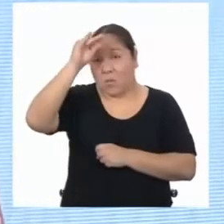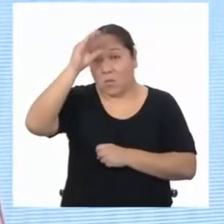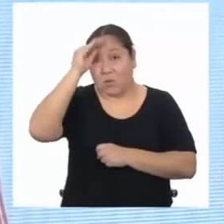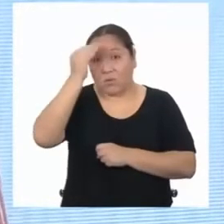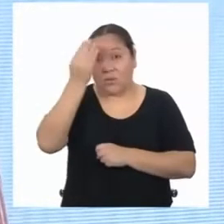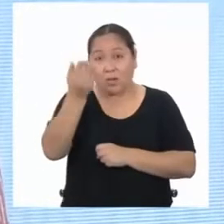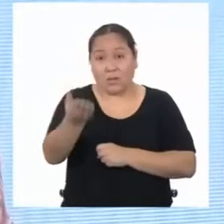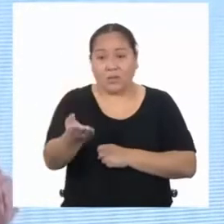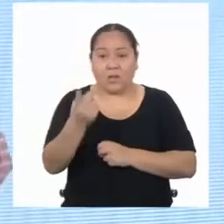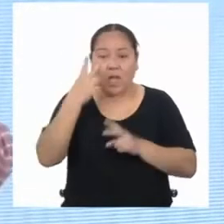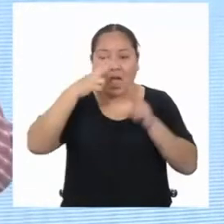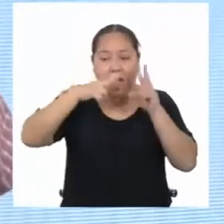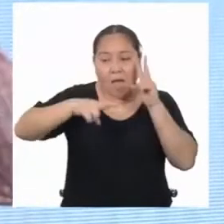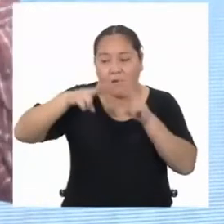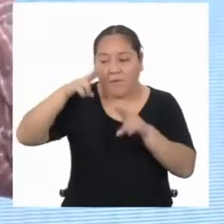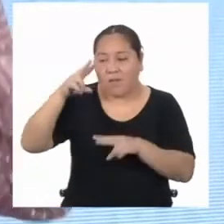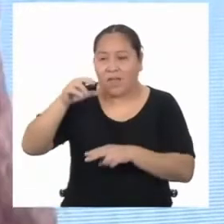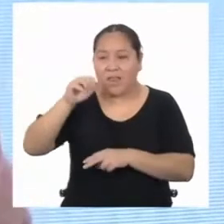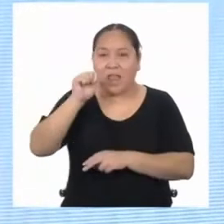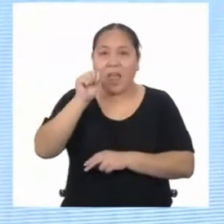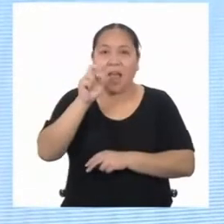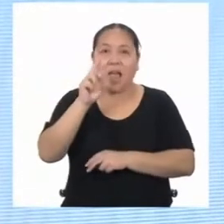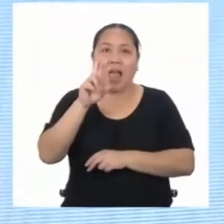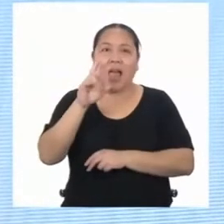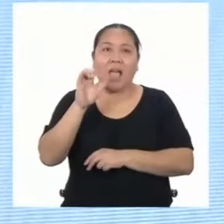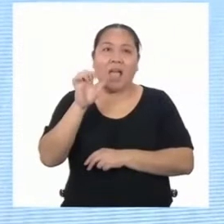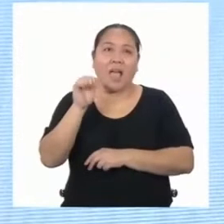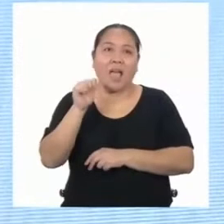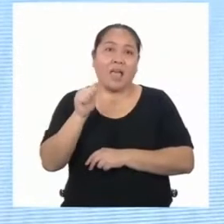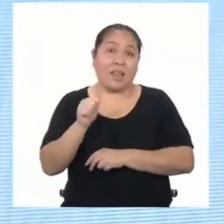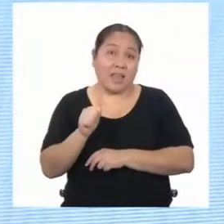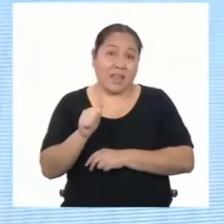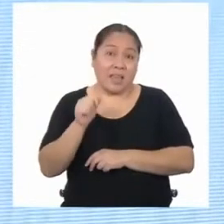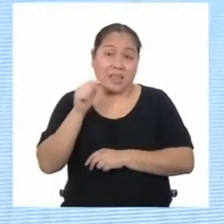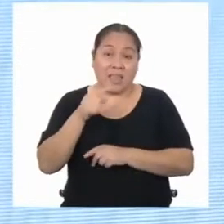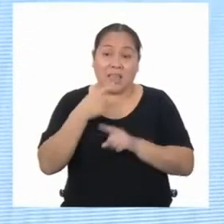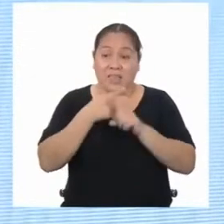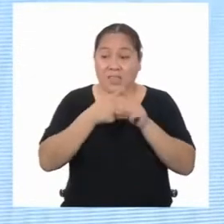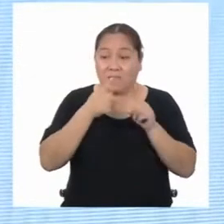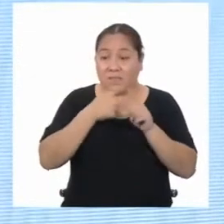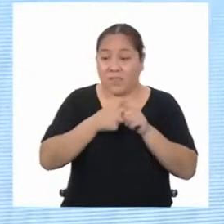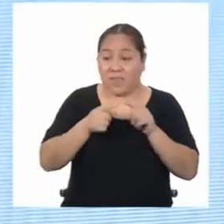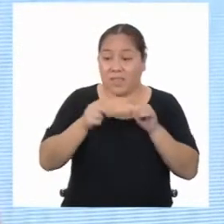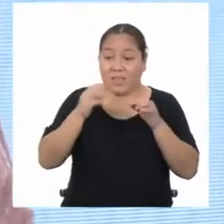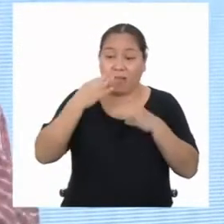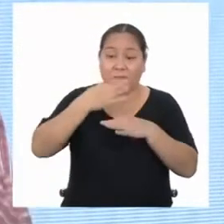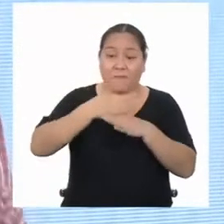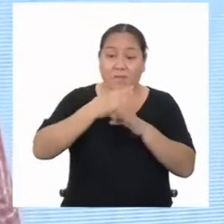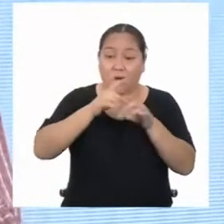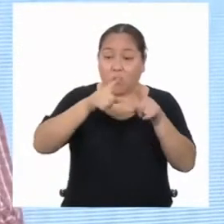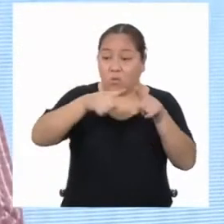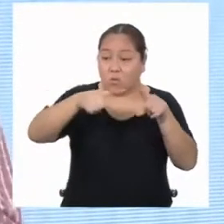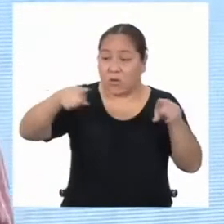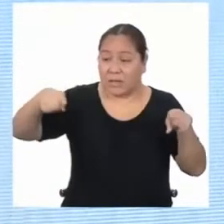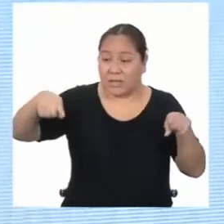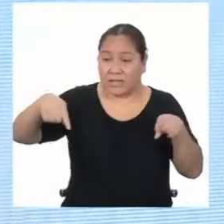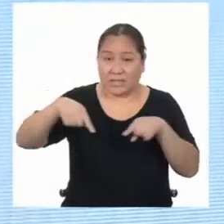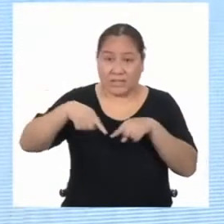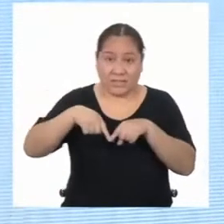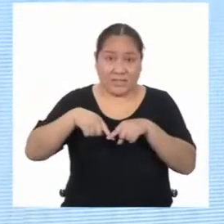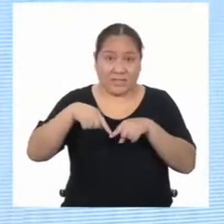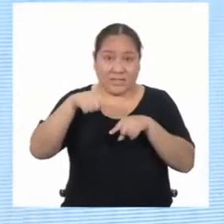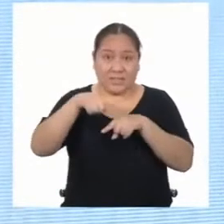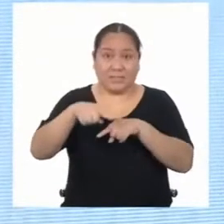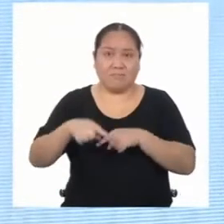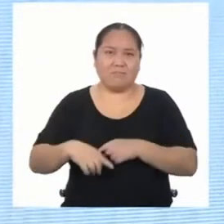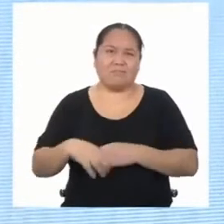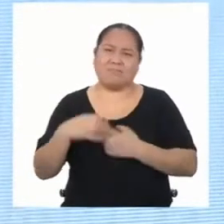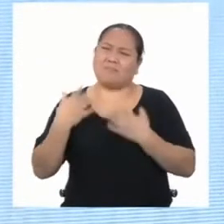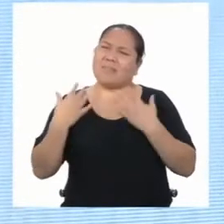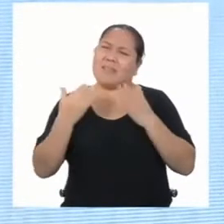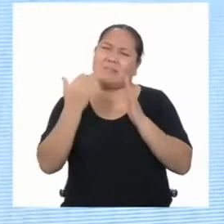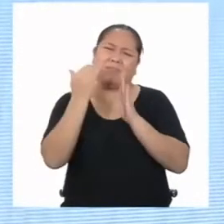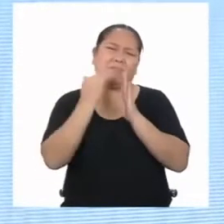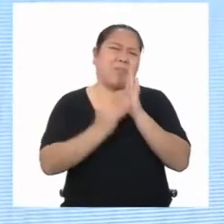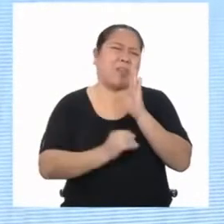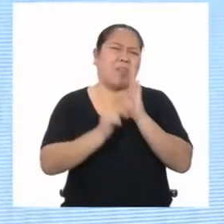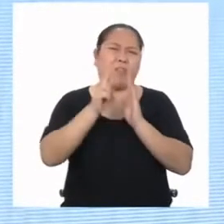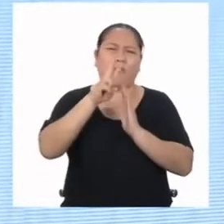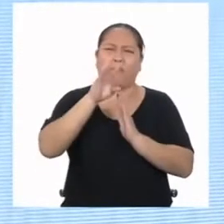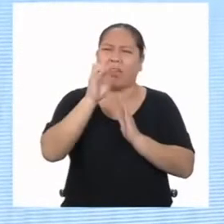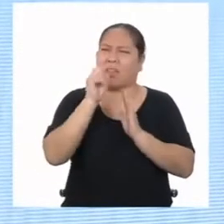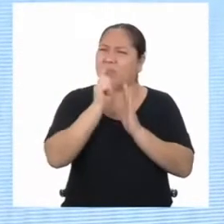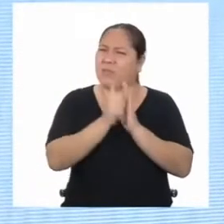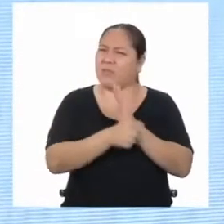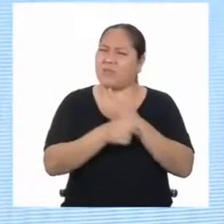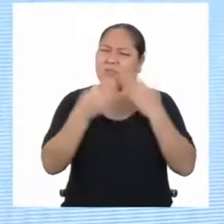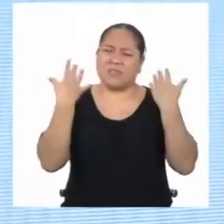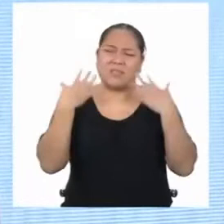a calcular el área de distintas figuras geométricas? Te apuesto que en menos de 20 minutos vas a tener